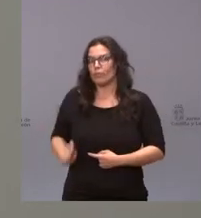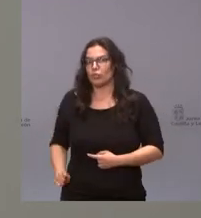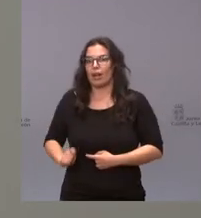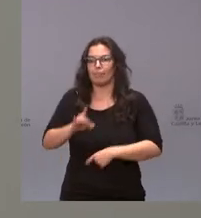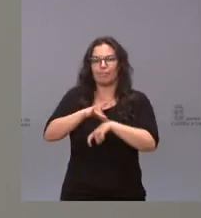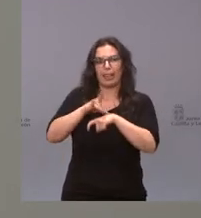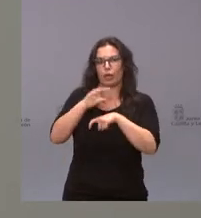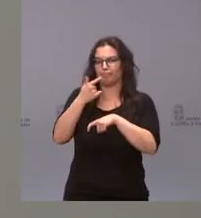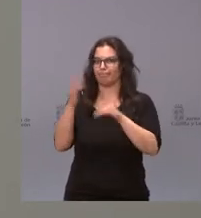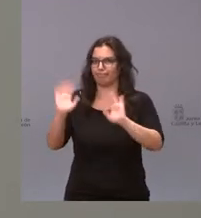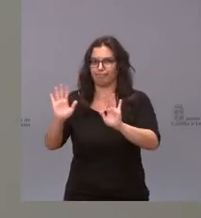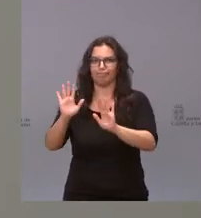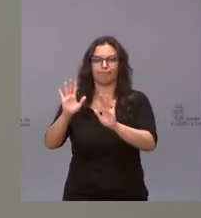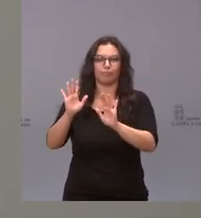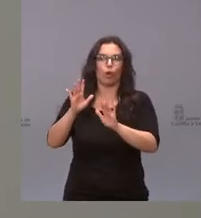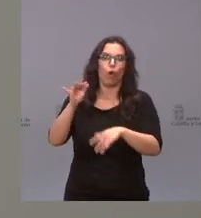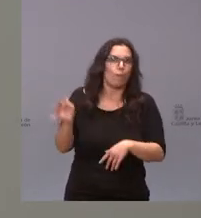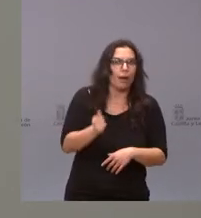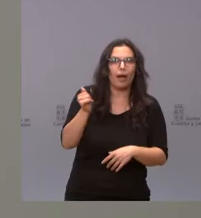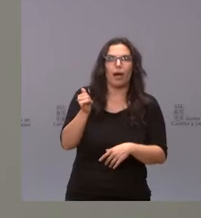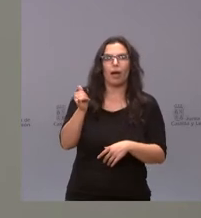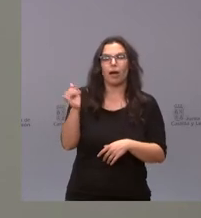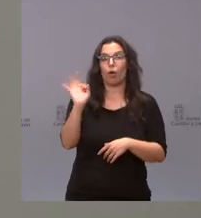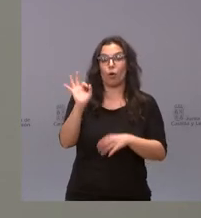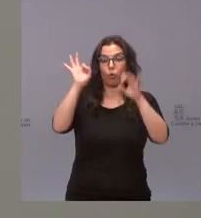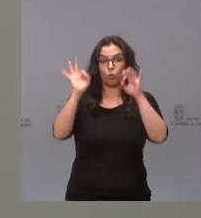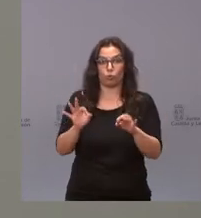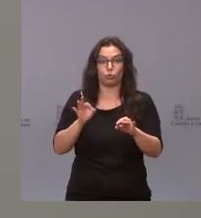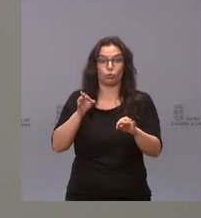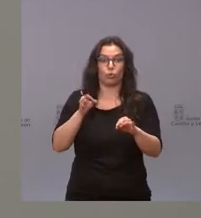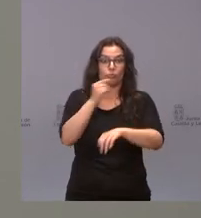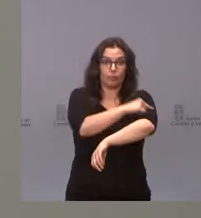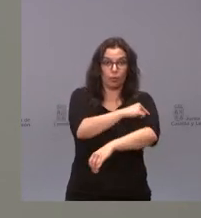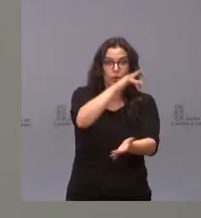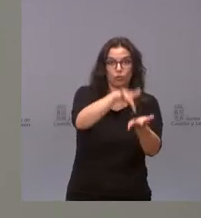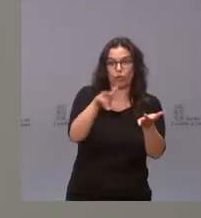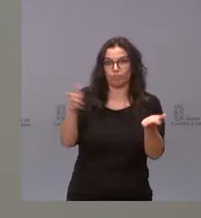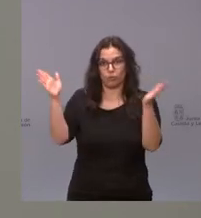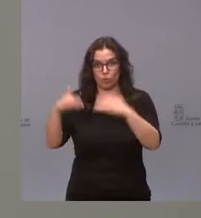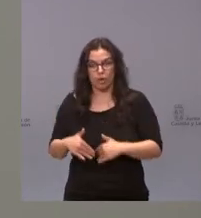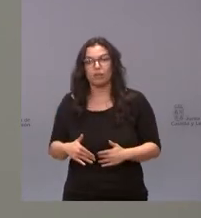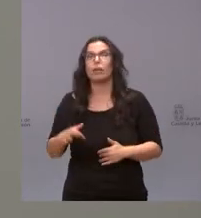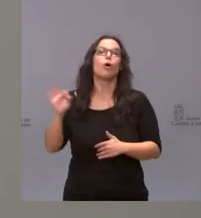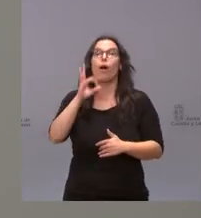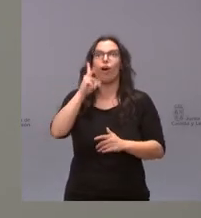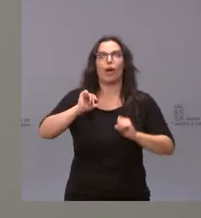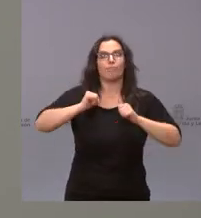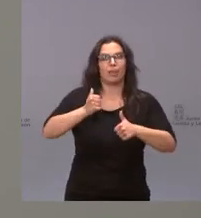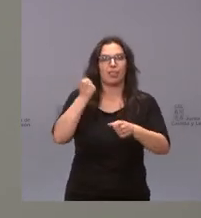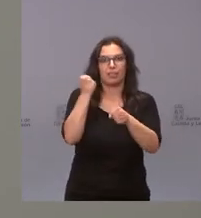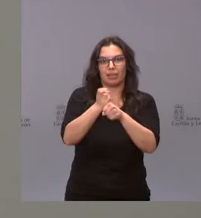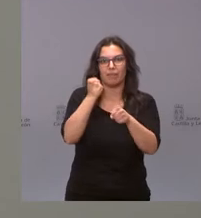médicas, porque estaban de baja, porque no estaban en los centros o bien porque se están incorporando ahora mismo en